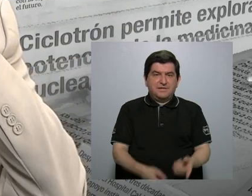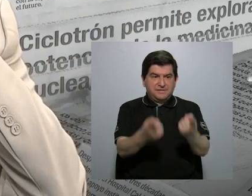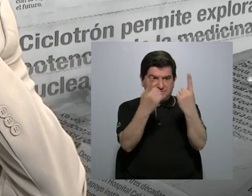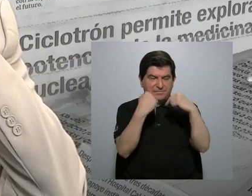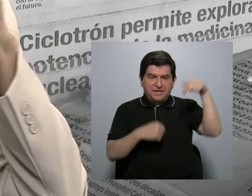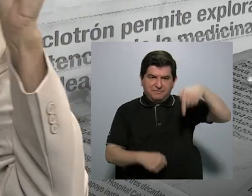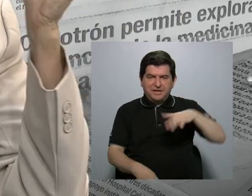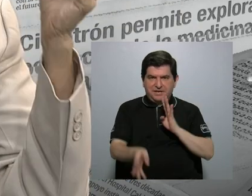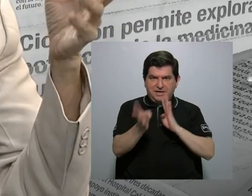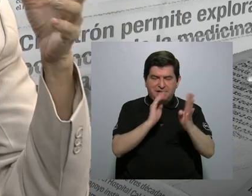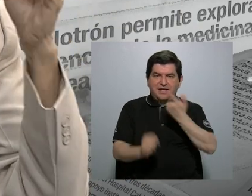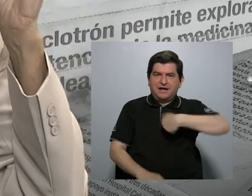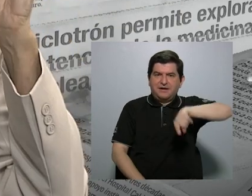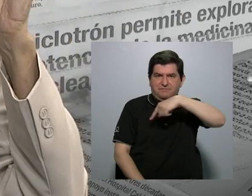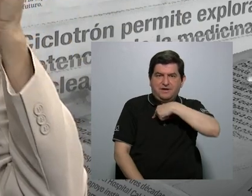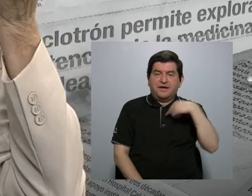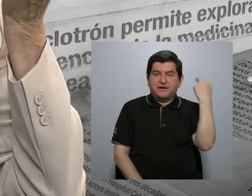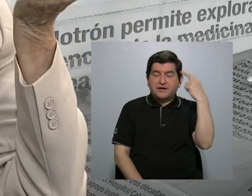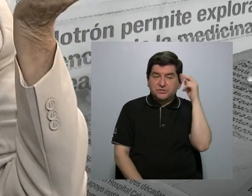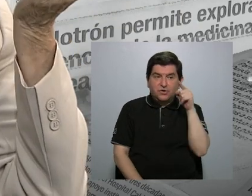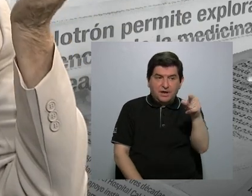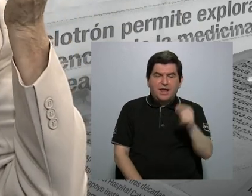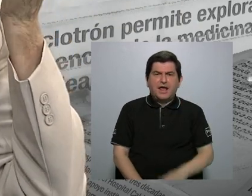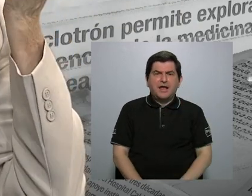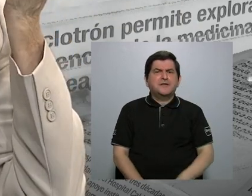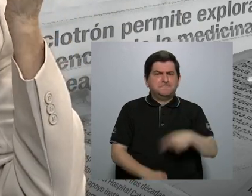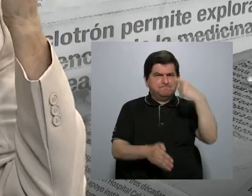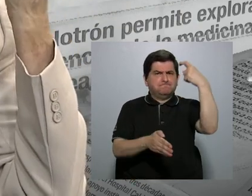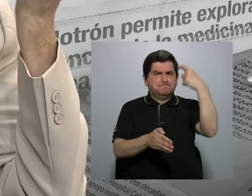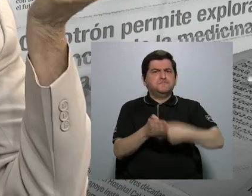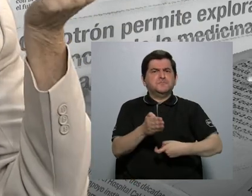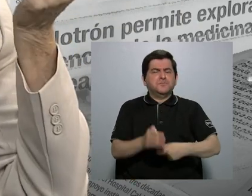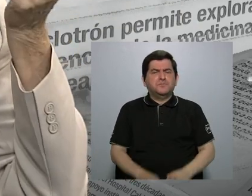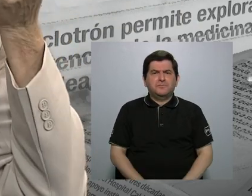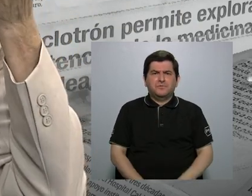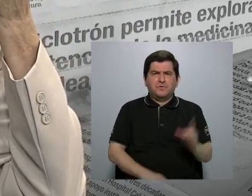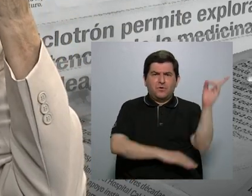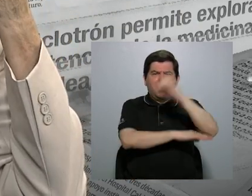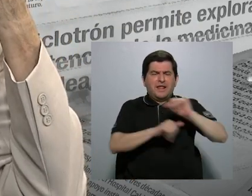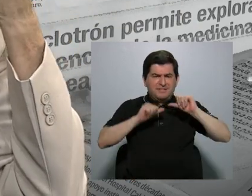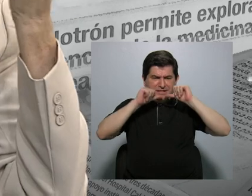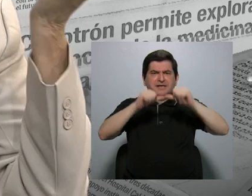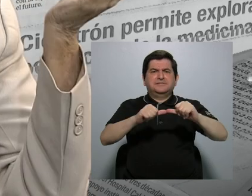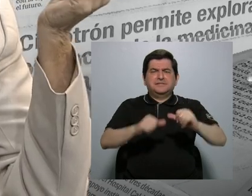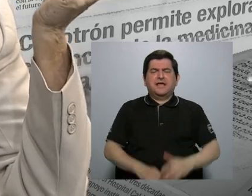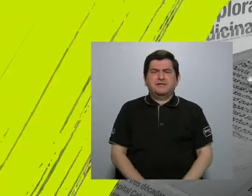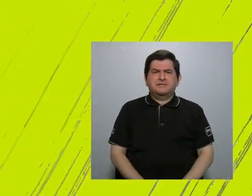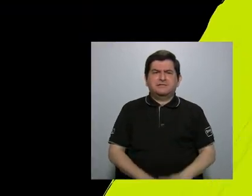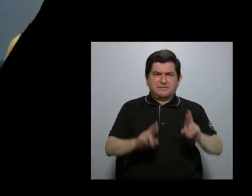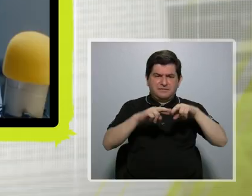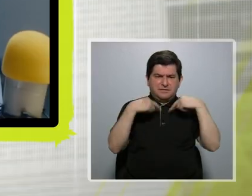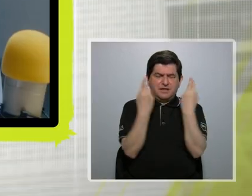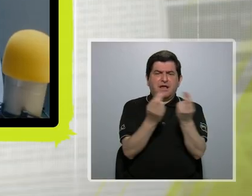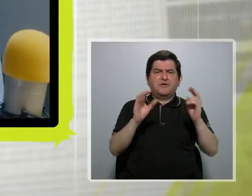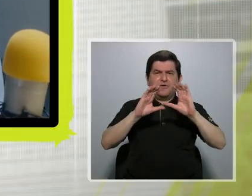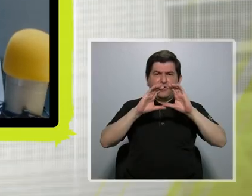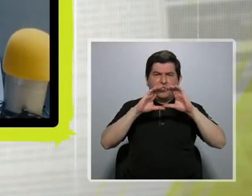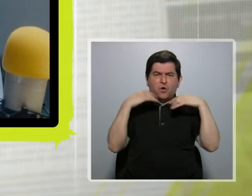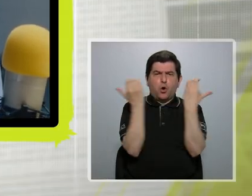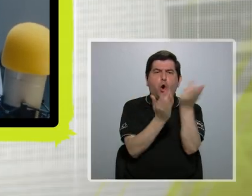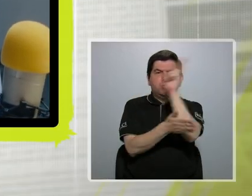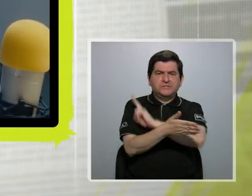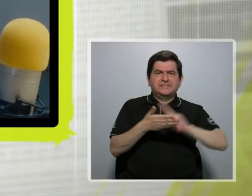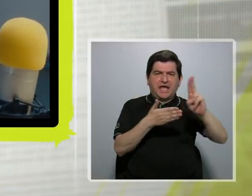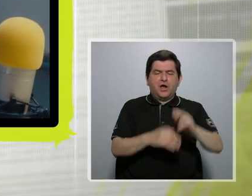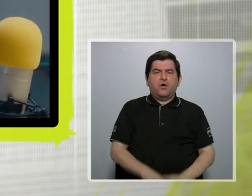aquí y conversara con nosotros es porque él fue muy contundente como el día después en la sesión del Consejo Universitario